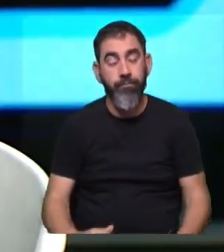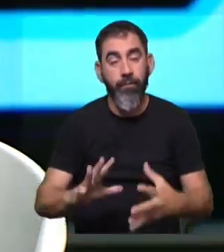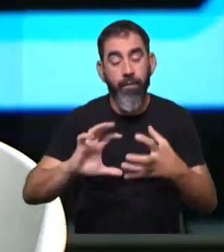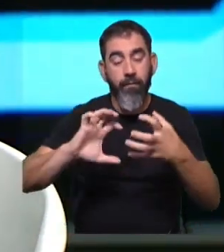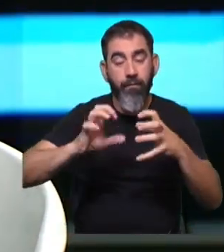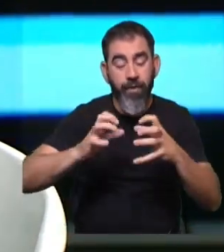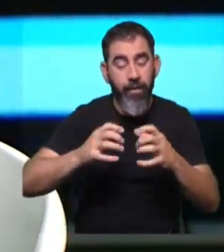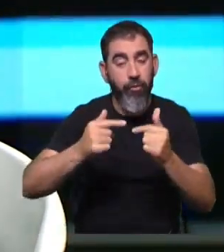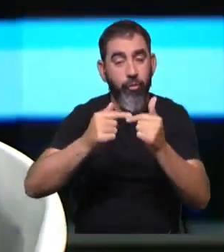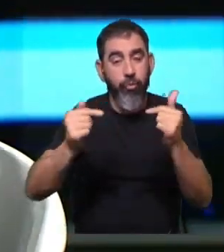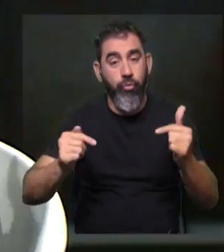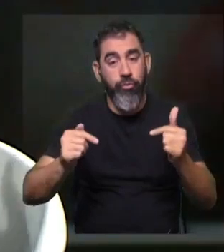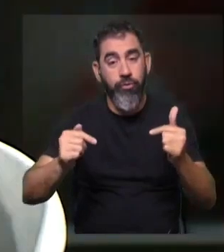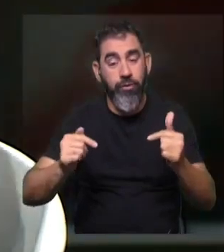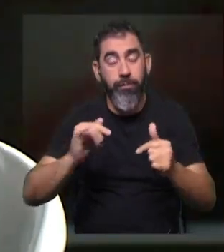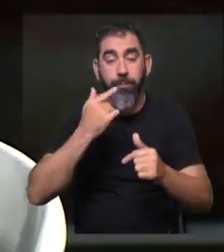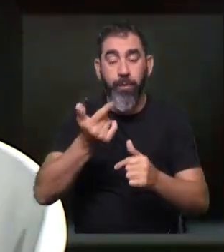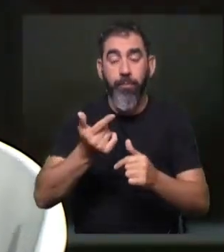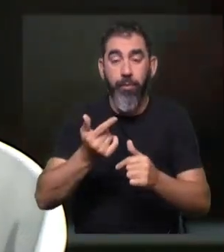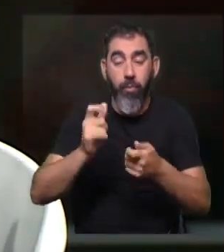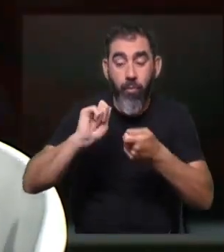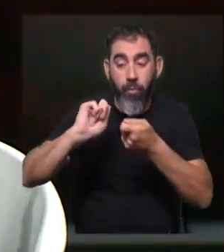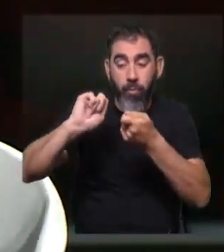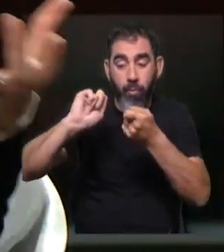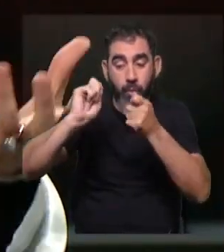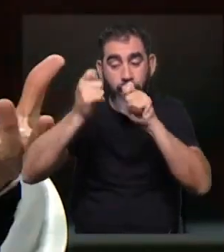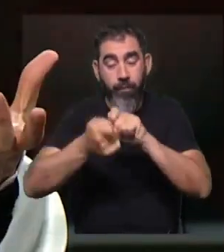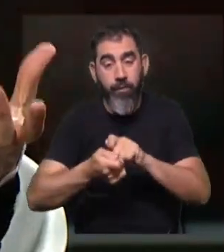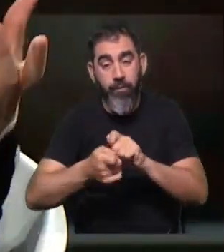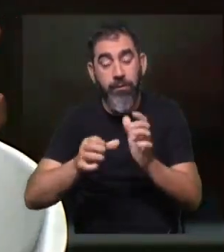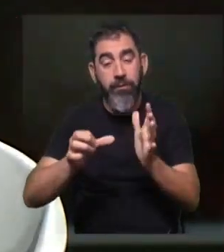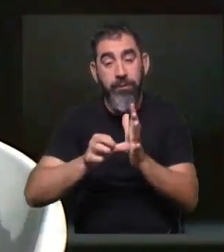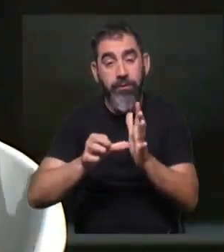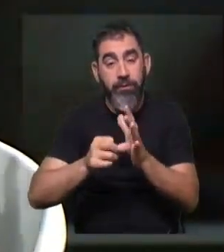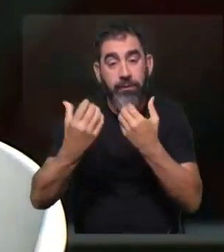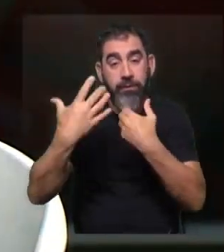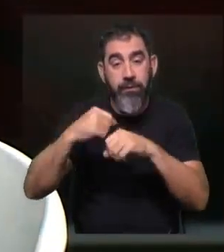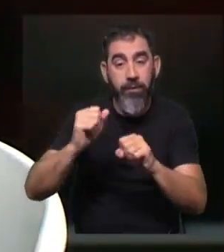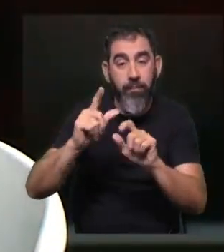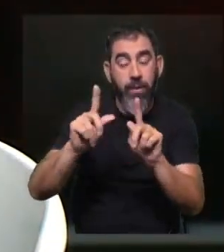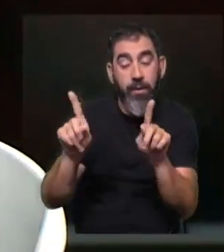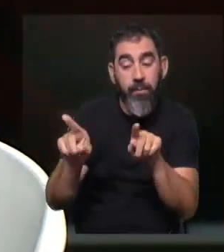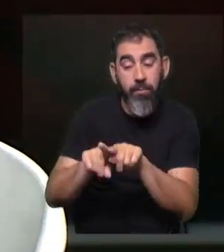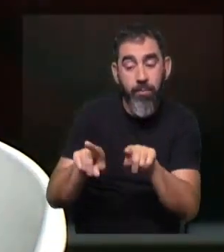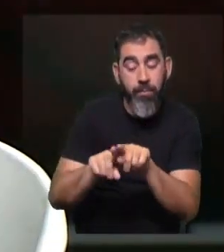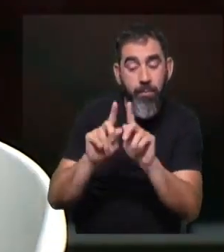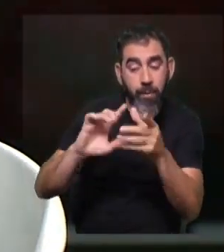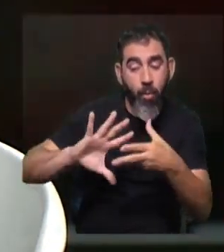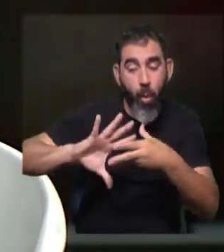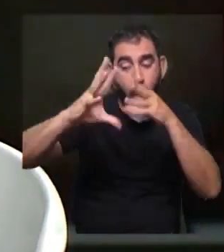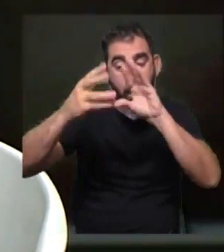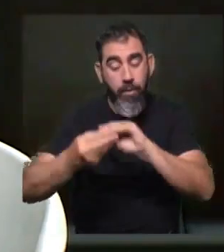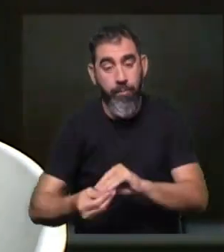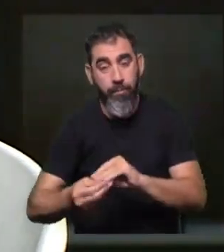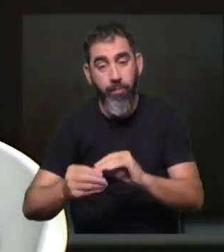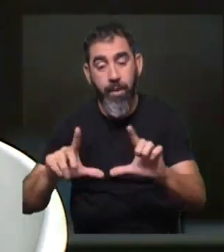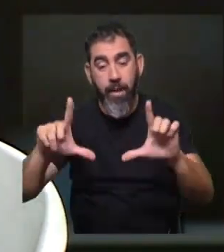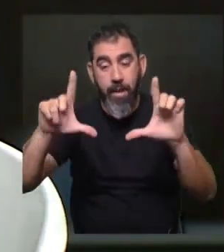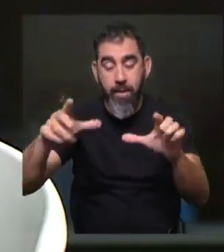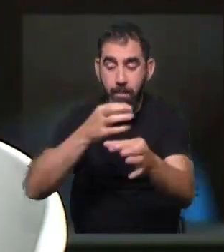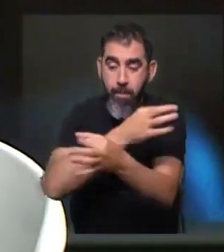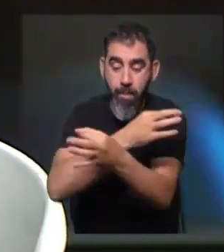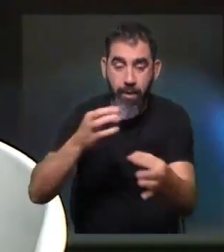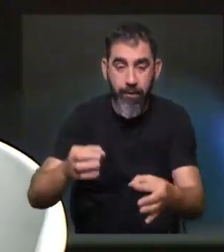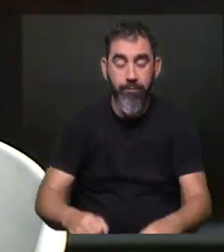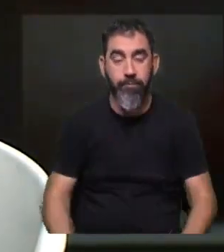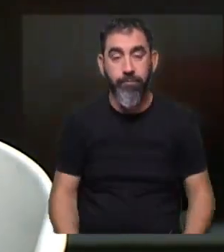alternados que te comentaba, si introducimos una modificación, bueno, los sistemas de detección tienen que acompañar para que la imagen sea óptima.